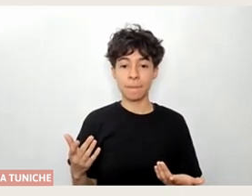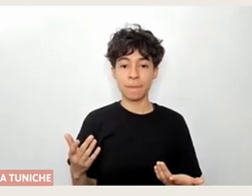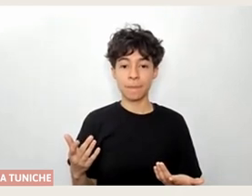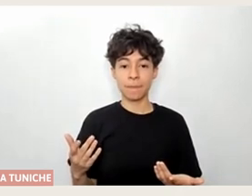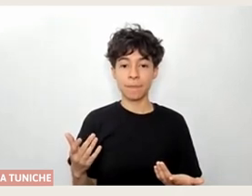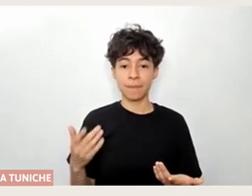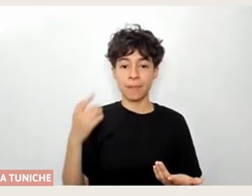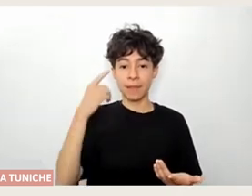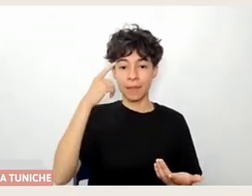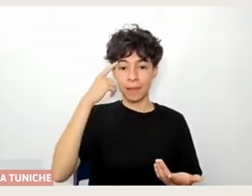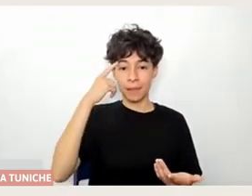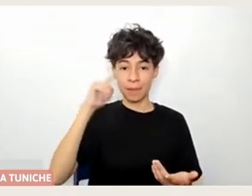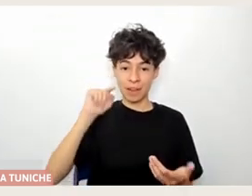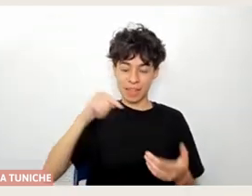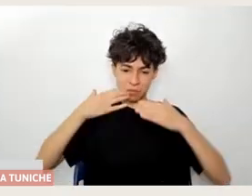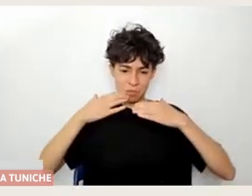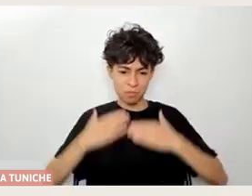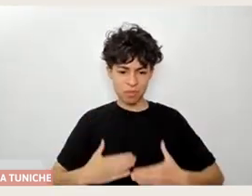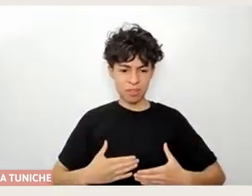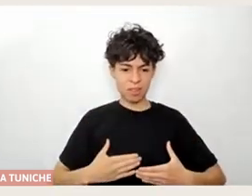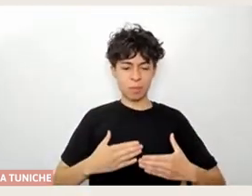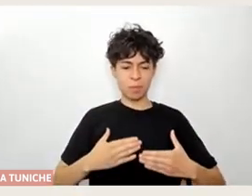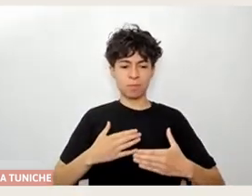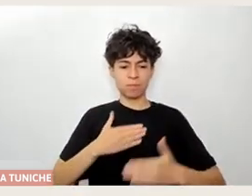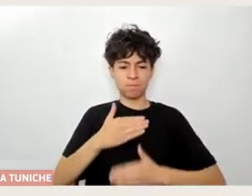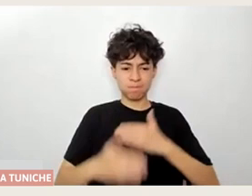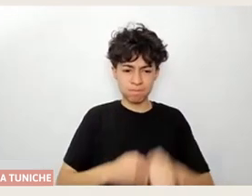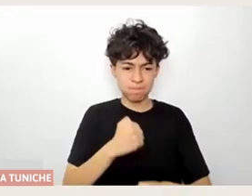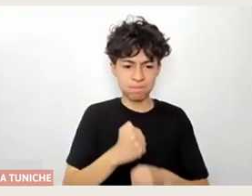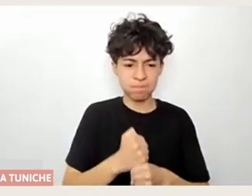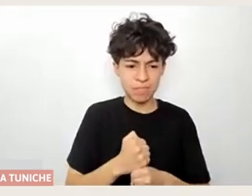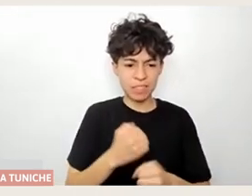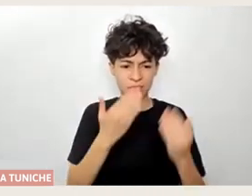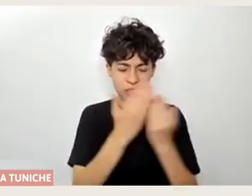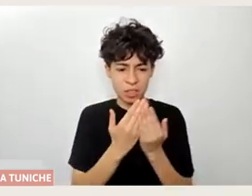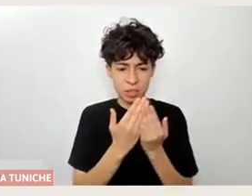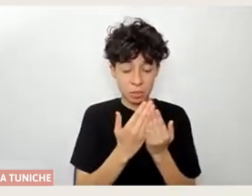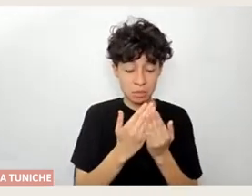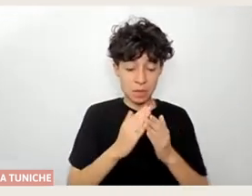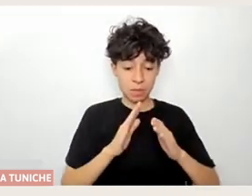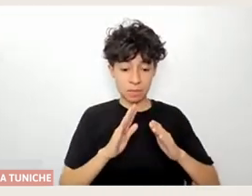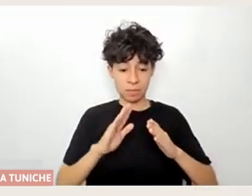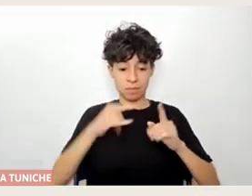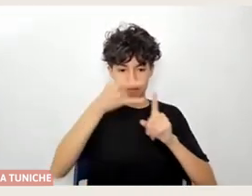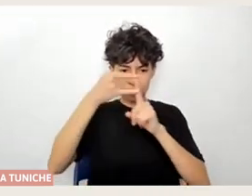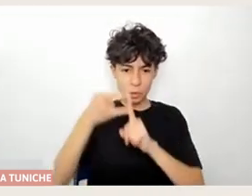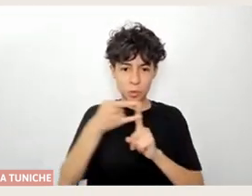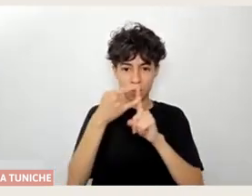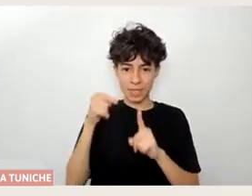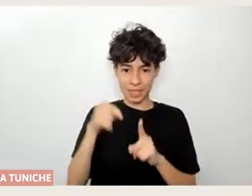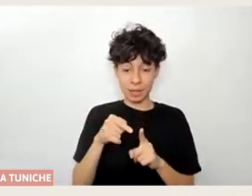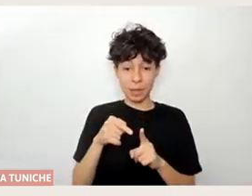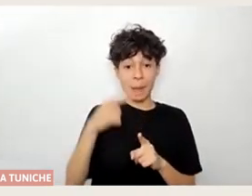disciplinar también nuestros cuerpos para el trabajo, para el estudio y es muy bonito que desde distintos territorios también hoy día estemos utilizando